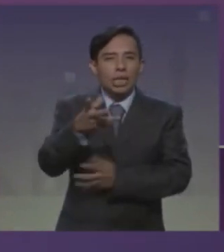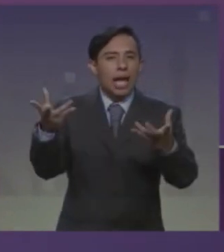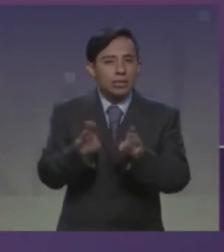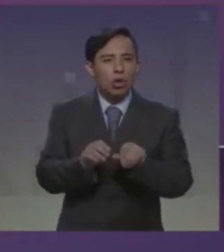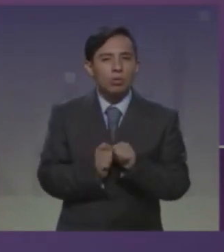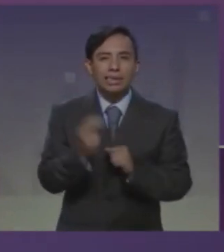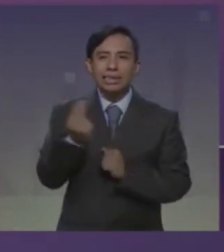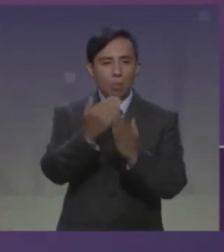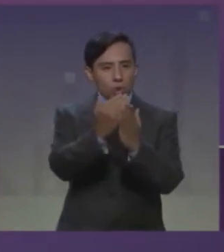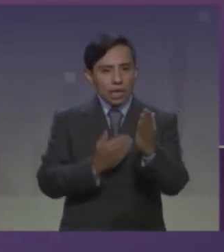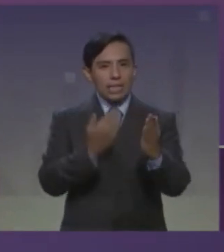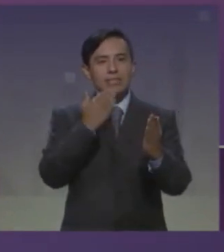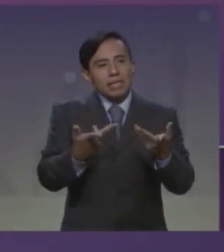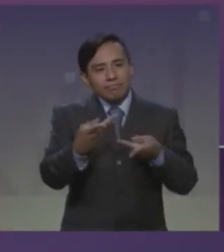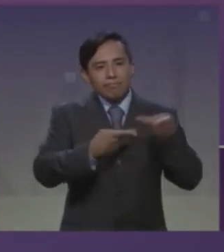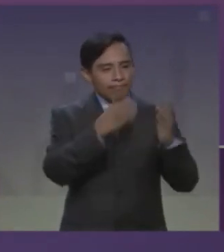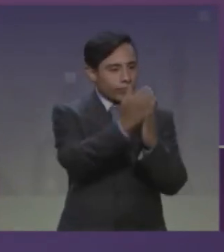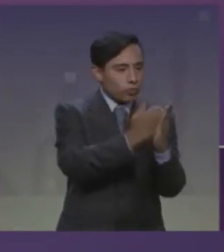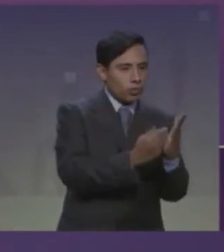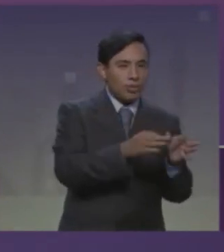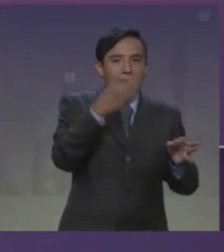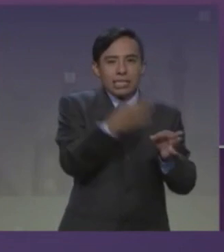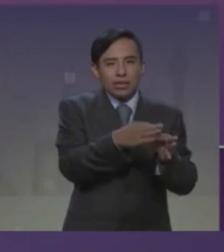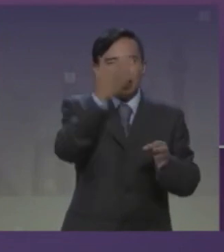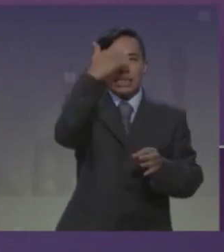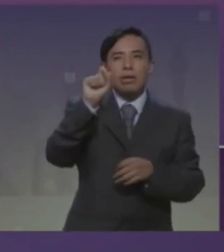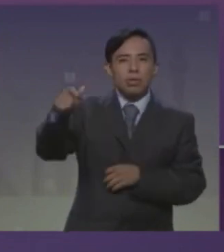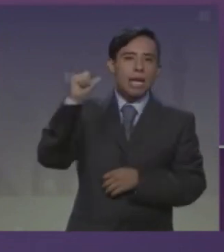¿Qué es el Azcapotzalco?